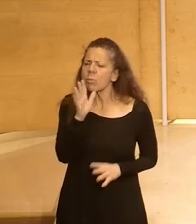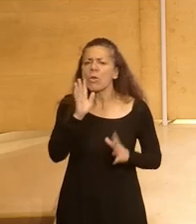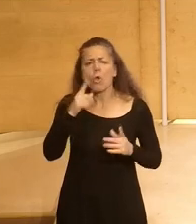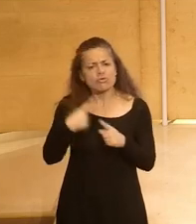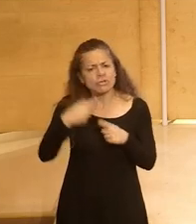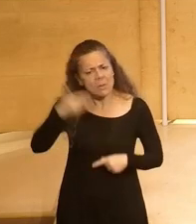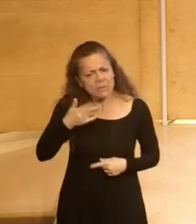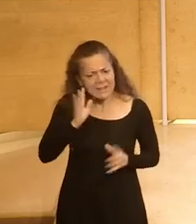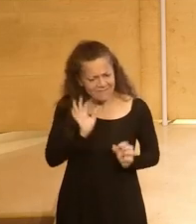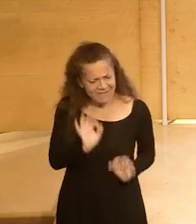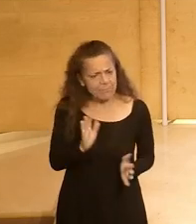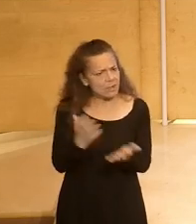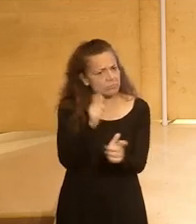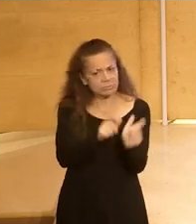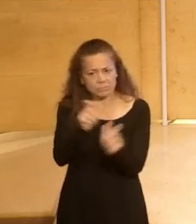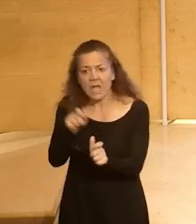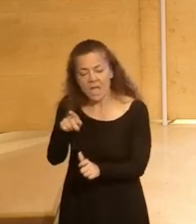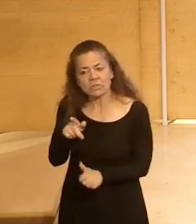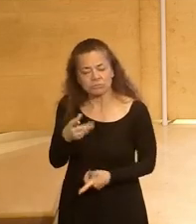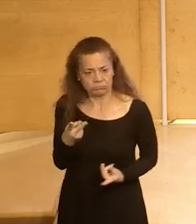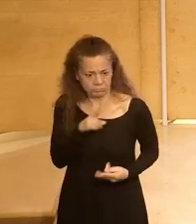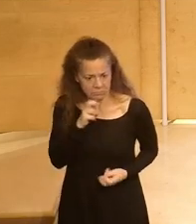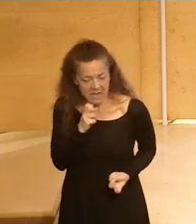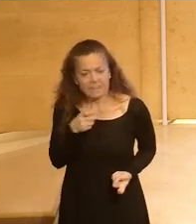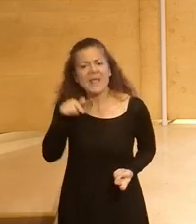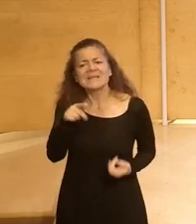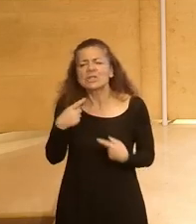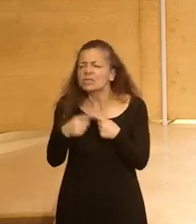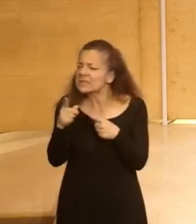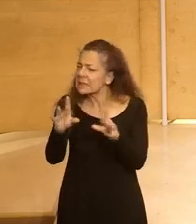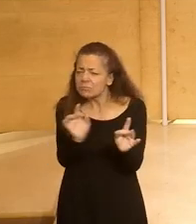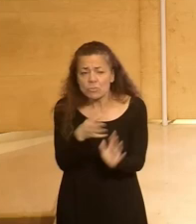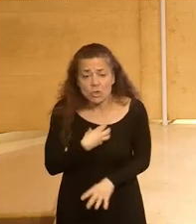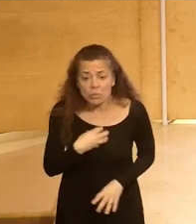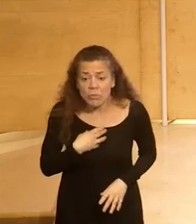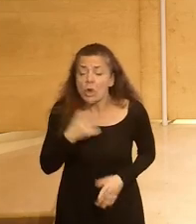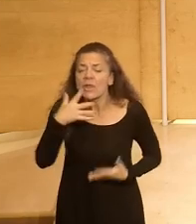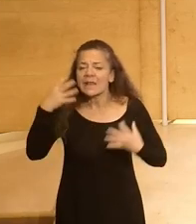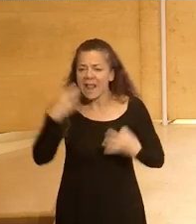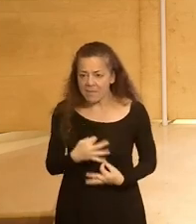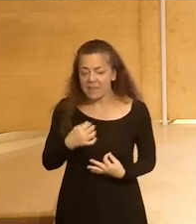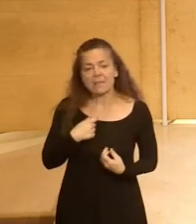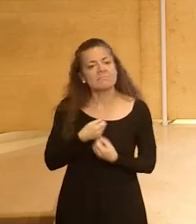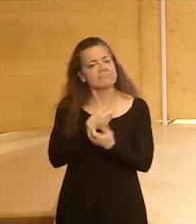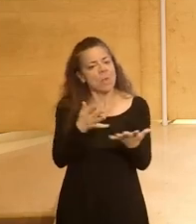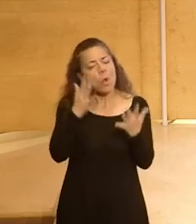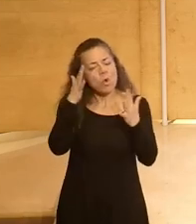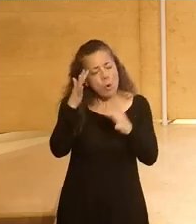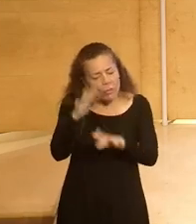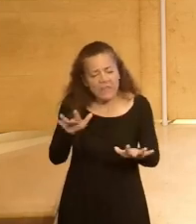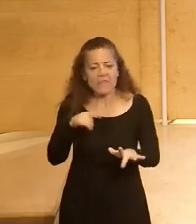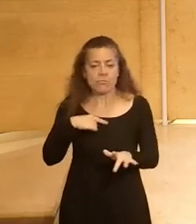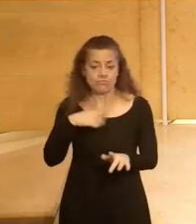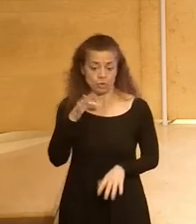humanidad y eso creo que es de apreciar y son esas cosas intangibles que en el fondo es lo que ayudan a articular una conciencia colectiva positiva